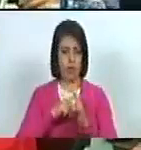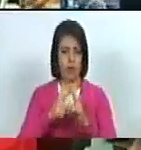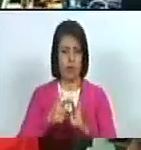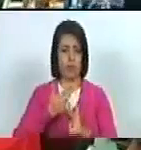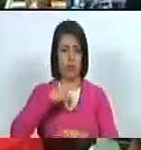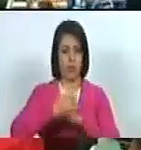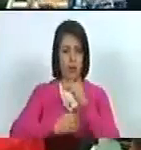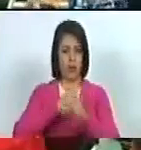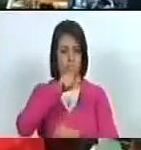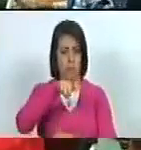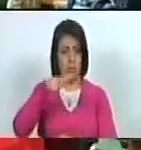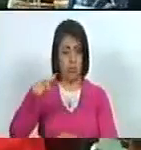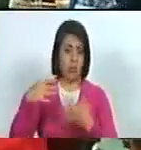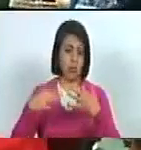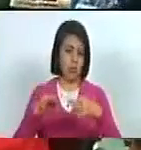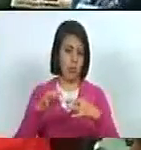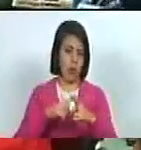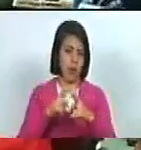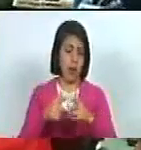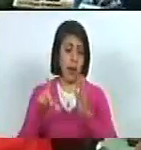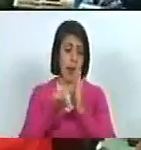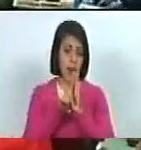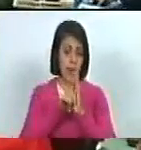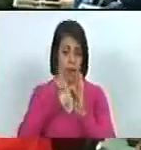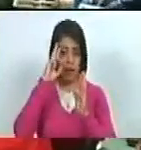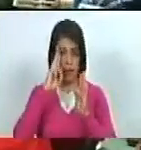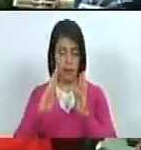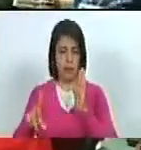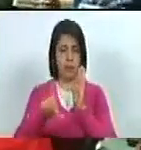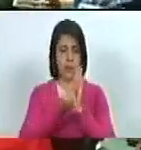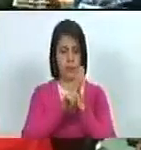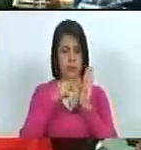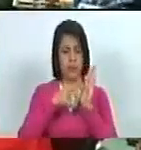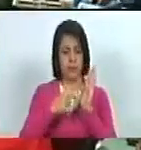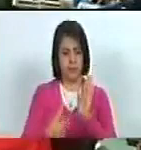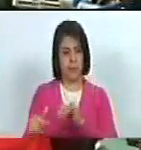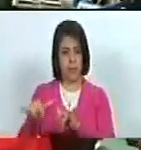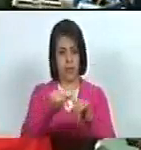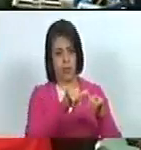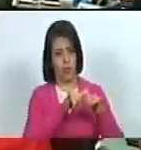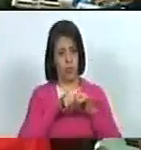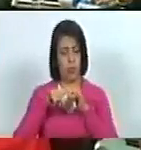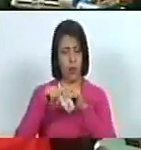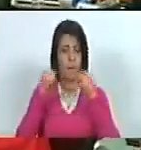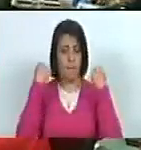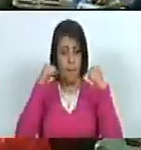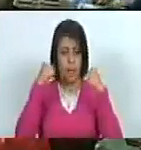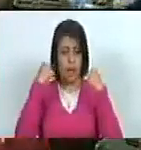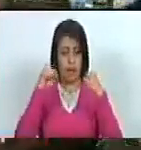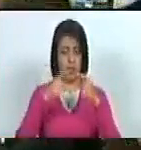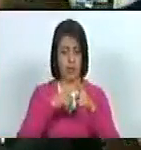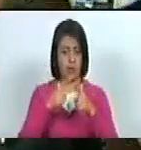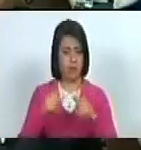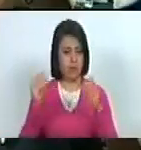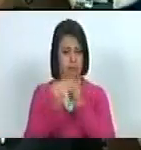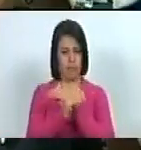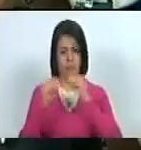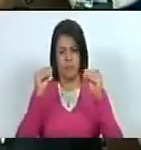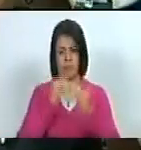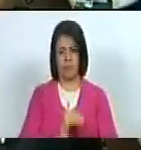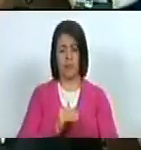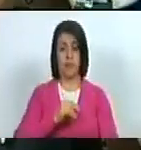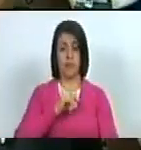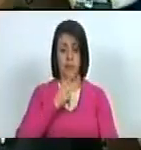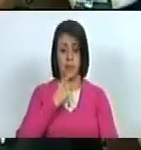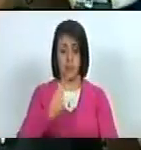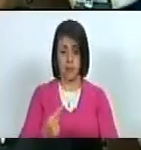lo que nos hace Ciudadanos son las leyes, el respeto a las leyes y el igual ejercicio de ellas. Es absurdo que el